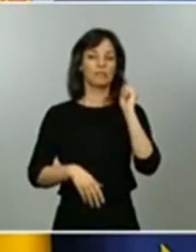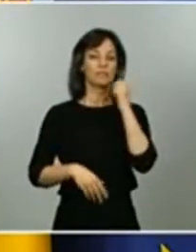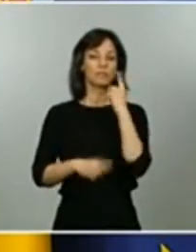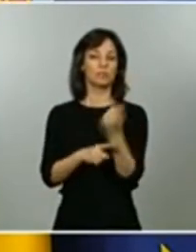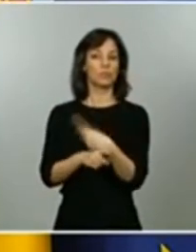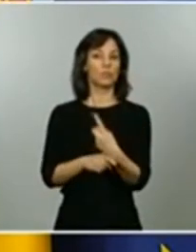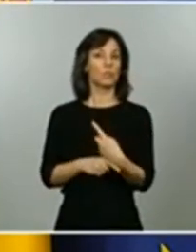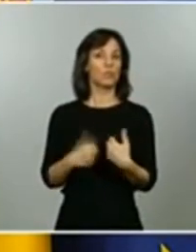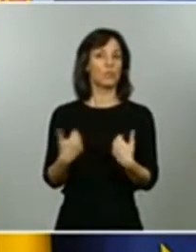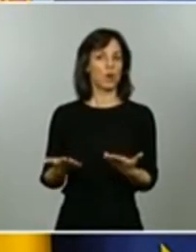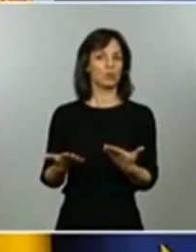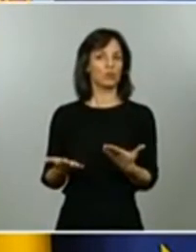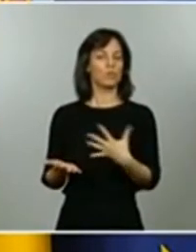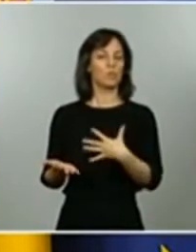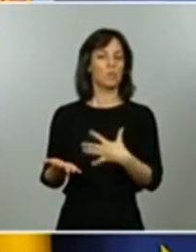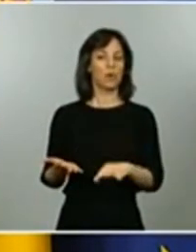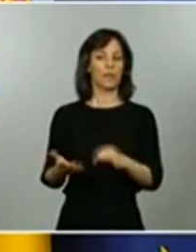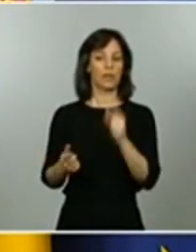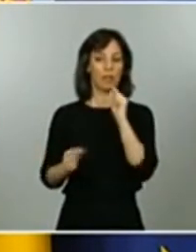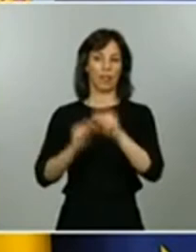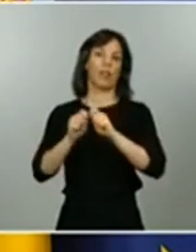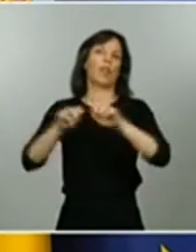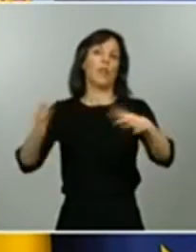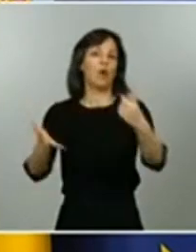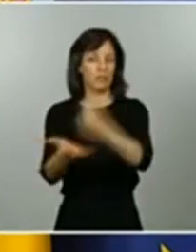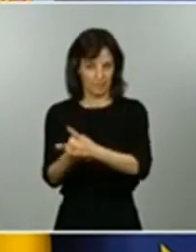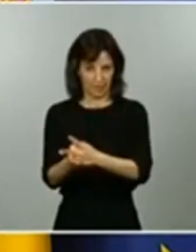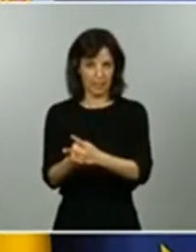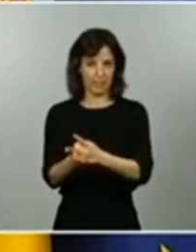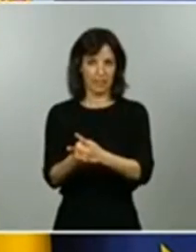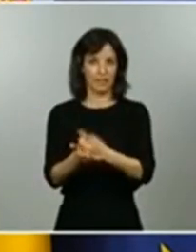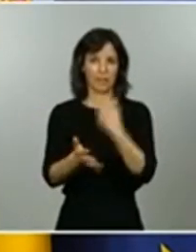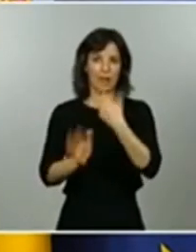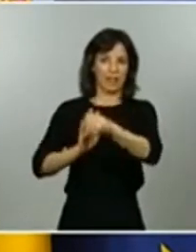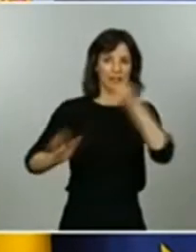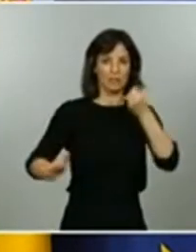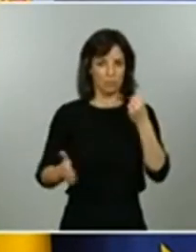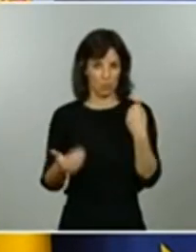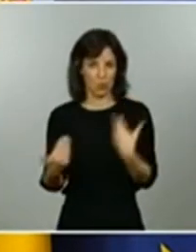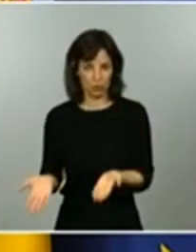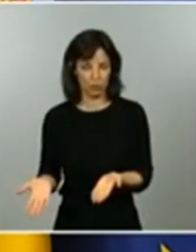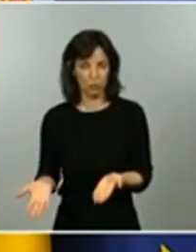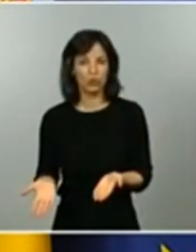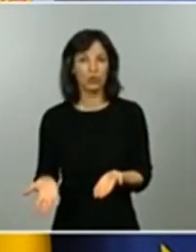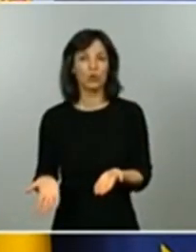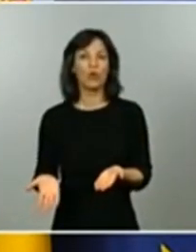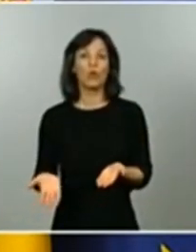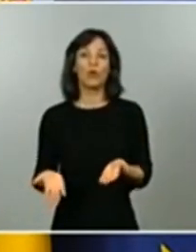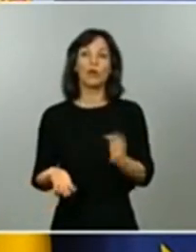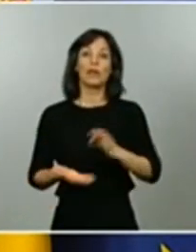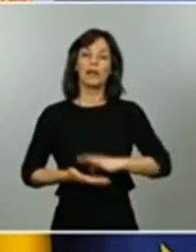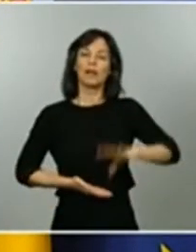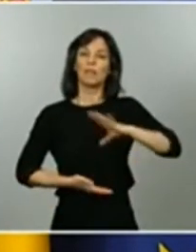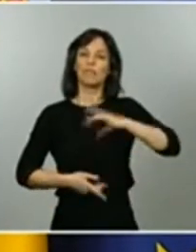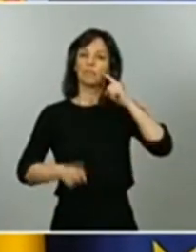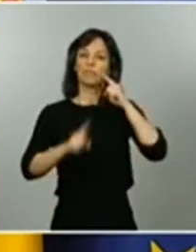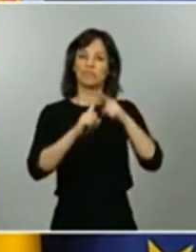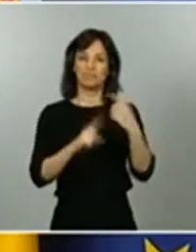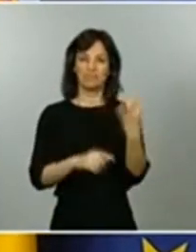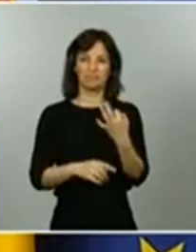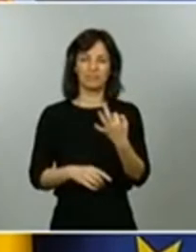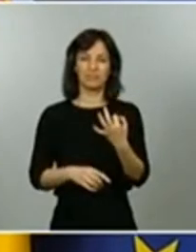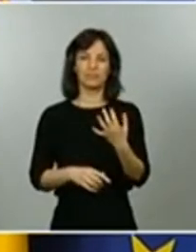posibles rebrotes epidémicos para poder actuar lo más rápido posible como para responder a las